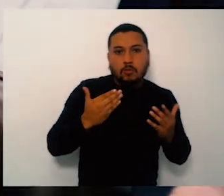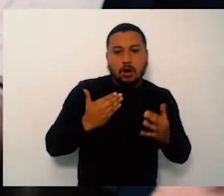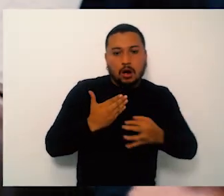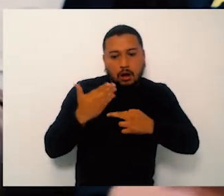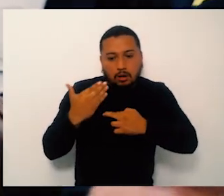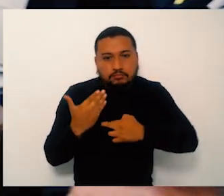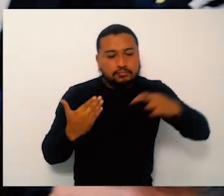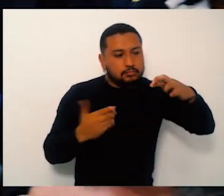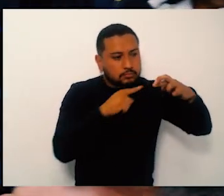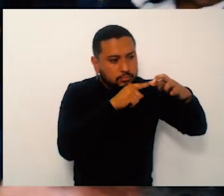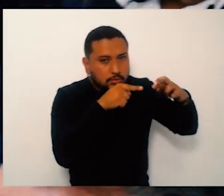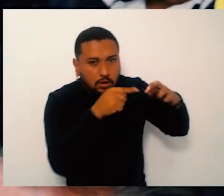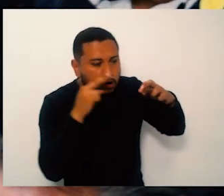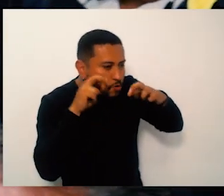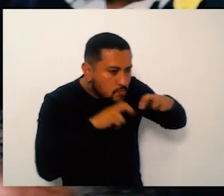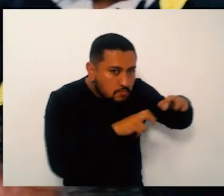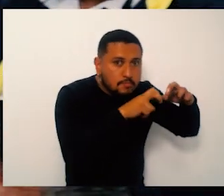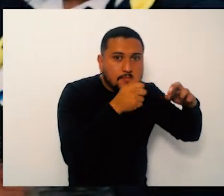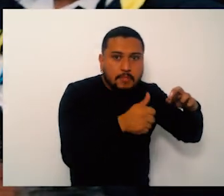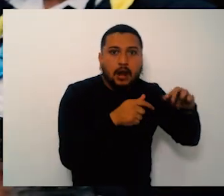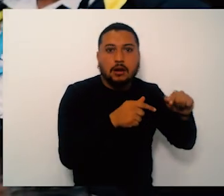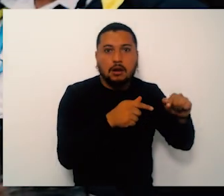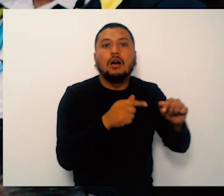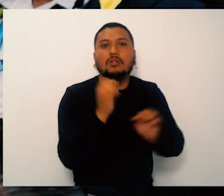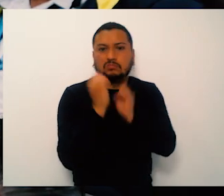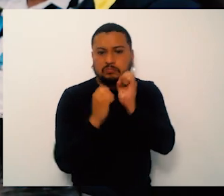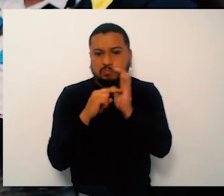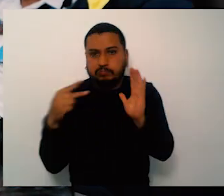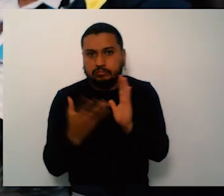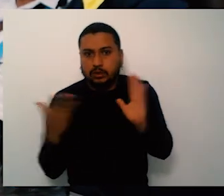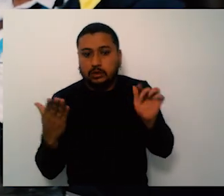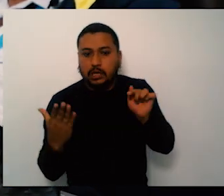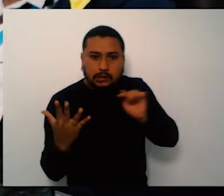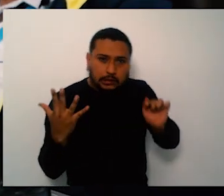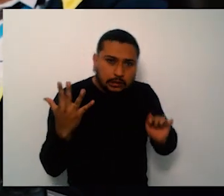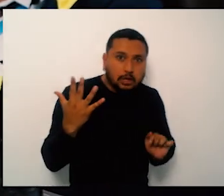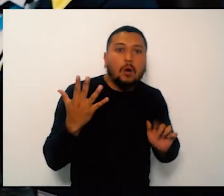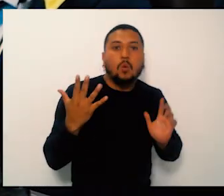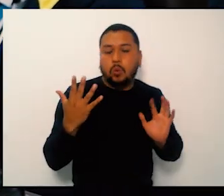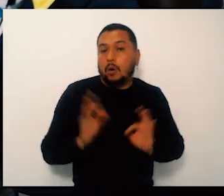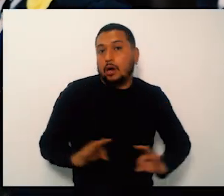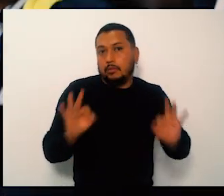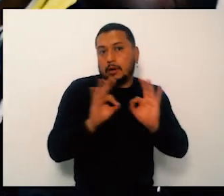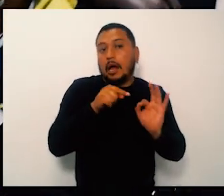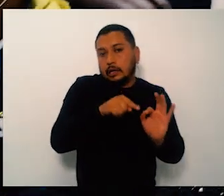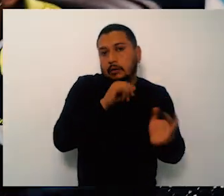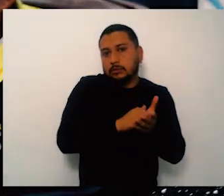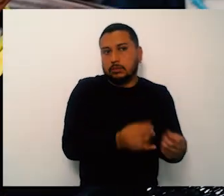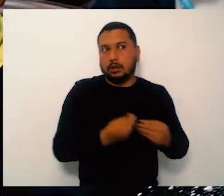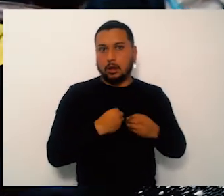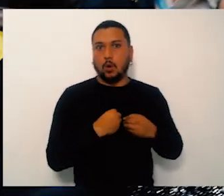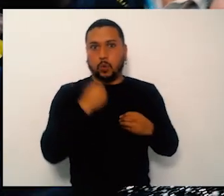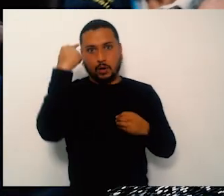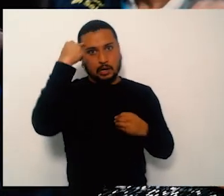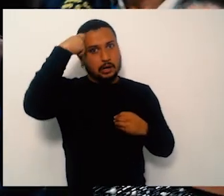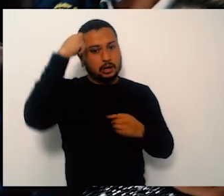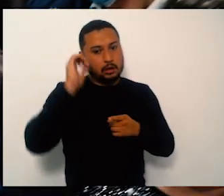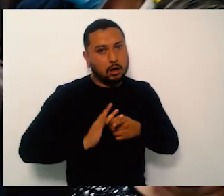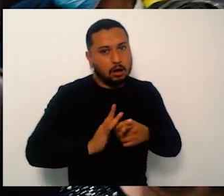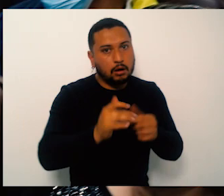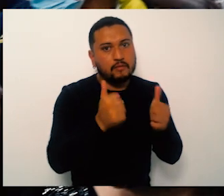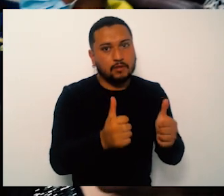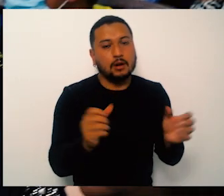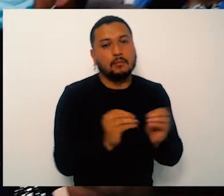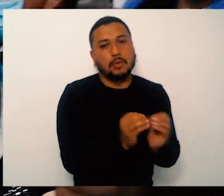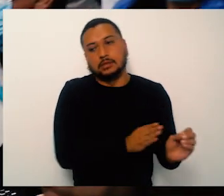Y eso hace que haya criabilidad, doctor. Que haya criabilidad en un tema tan complejo como lo de esa